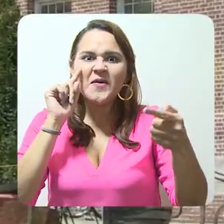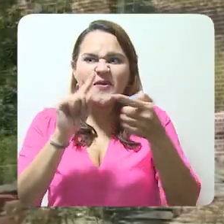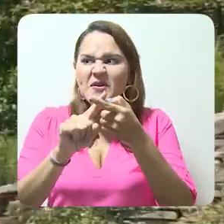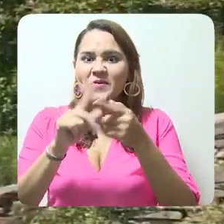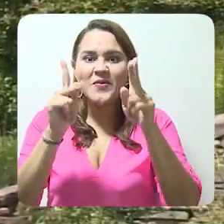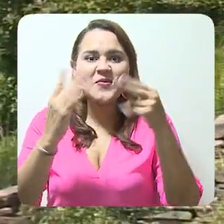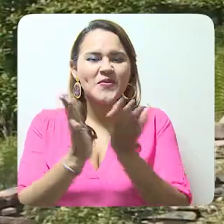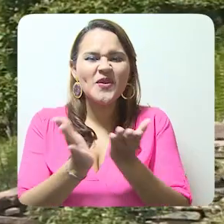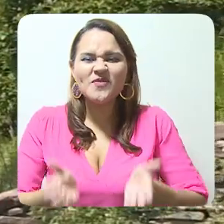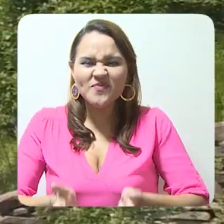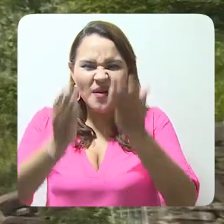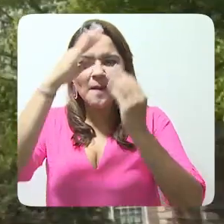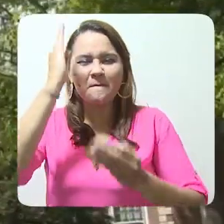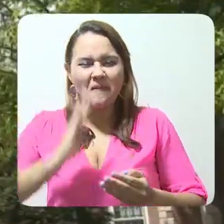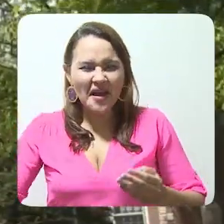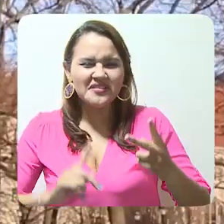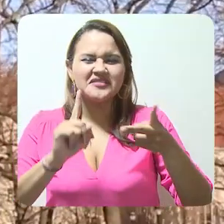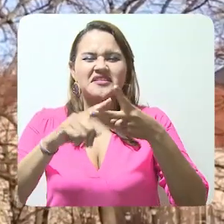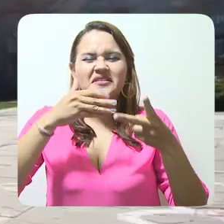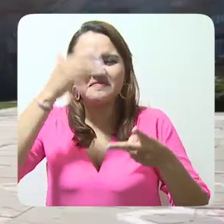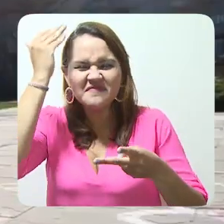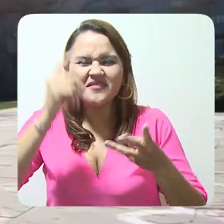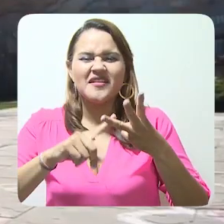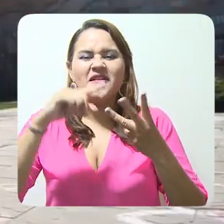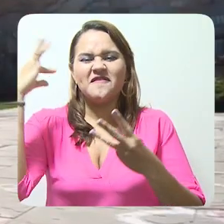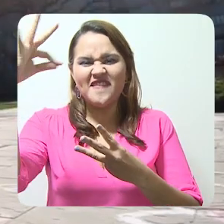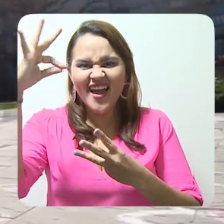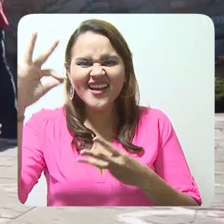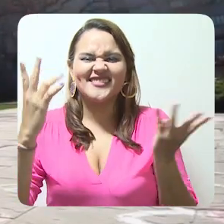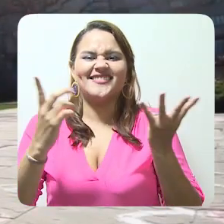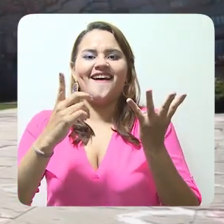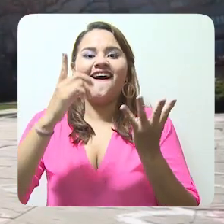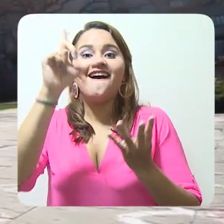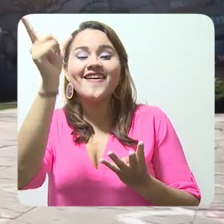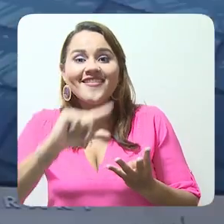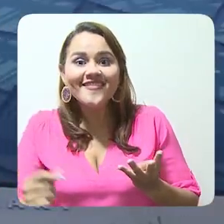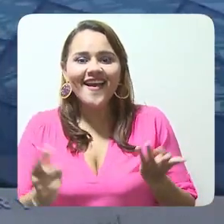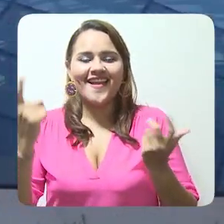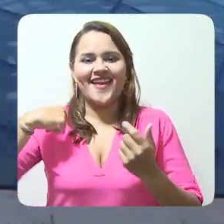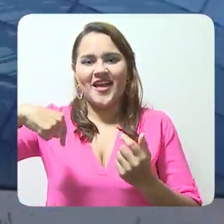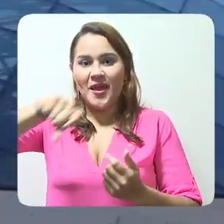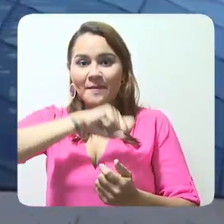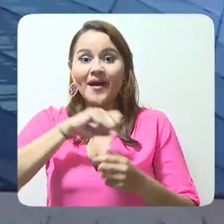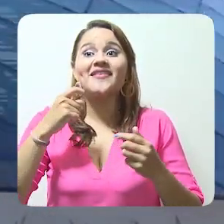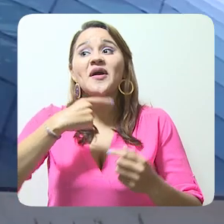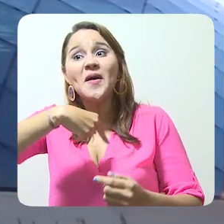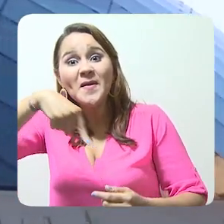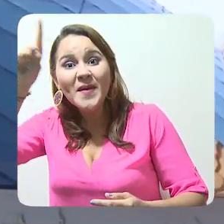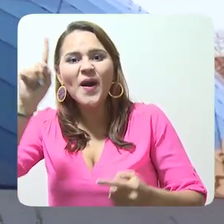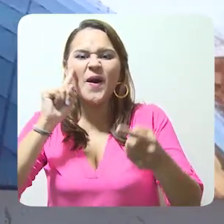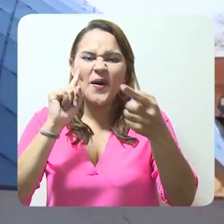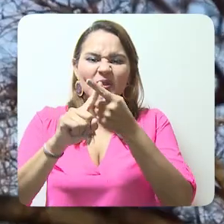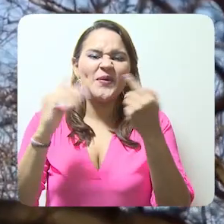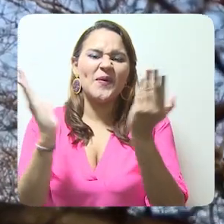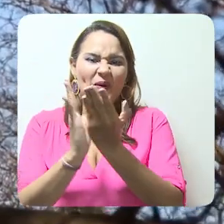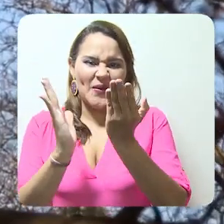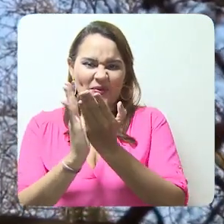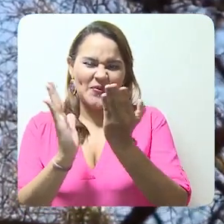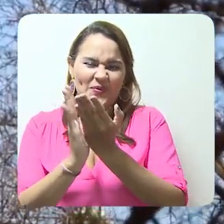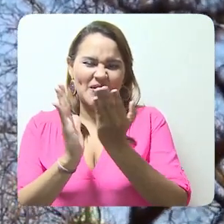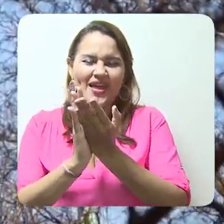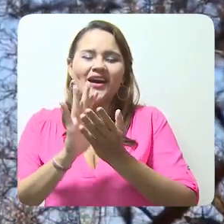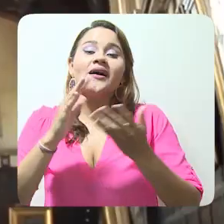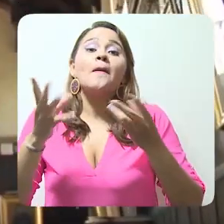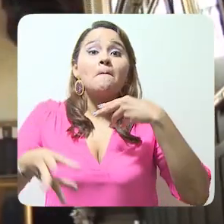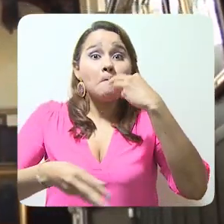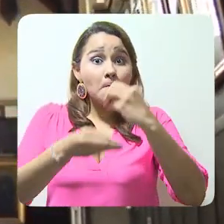académicos a países como Brasil, República Checa, Francia, Italia y España, que realizarán 25 de ellos un semestre académico y 6 de